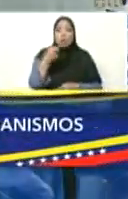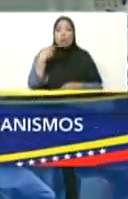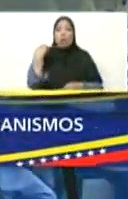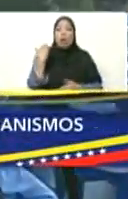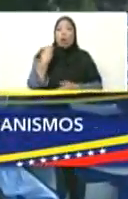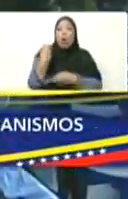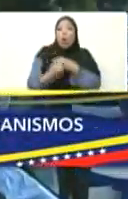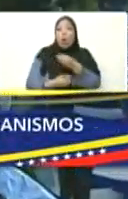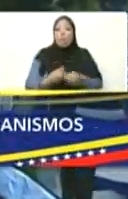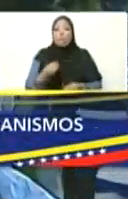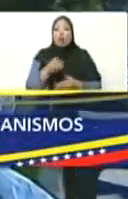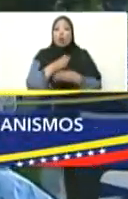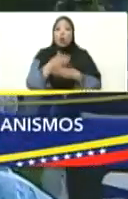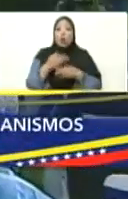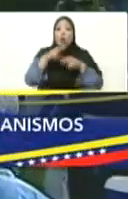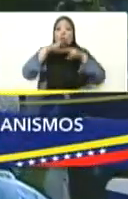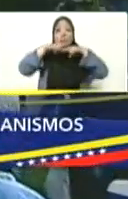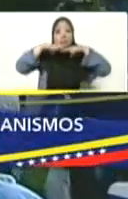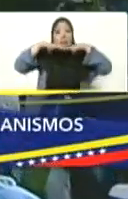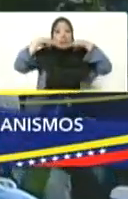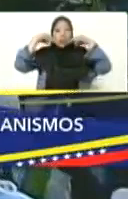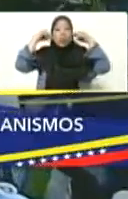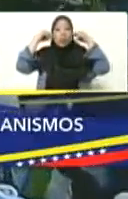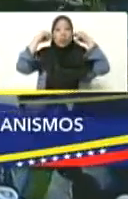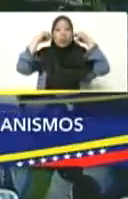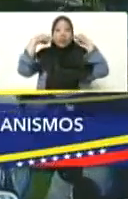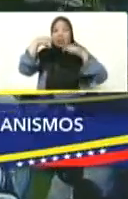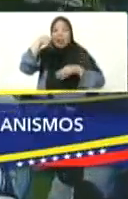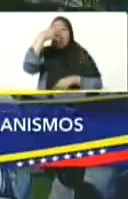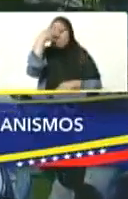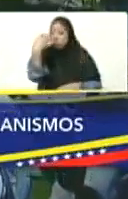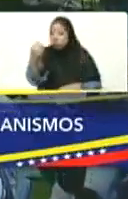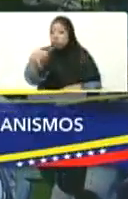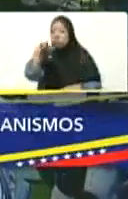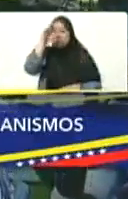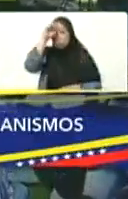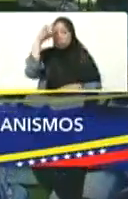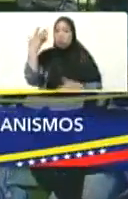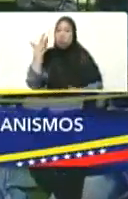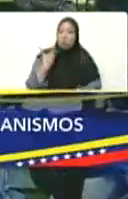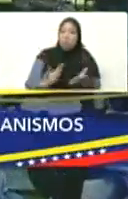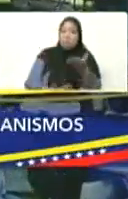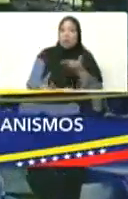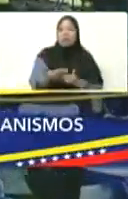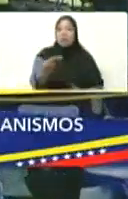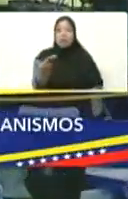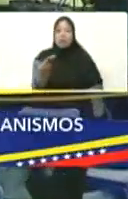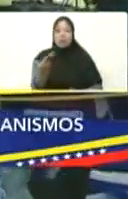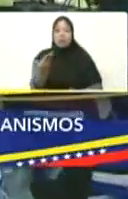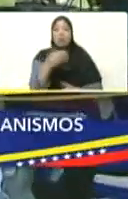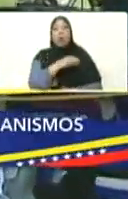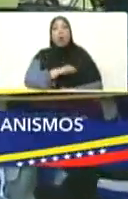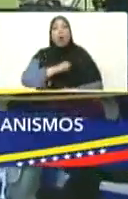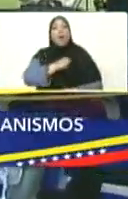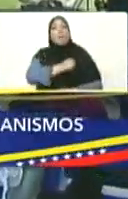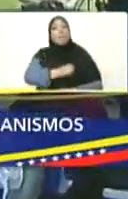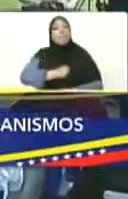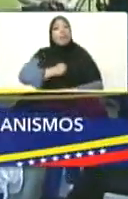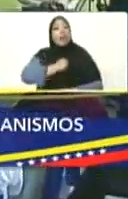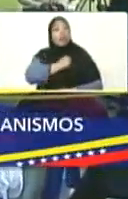con una sonrisa, de entendimiento, de acercamiento, con el perdón.